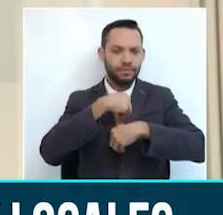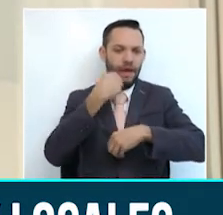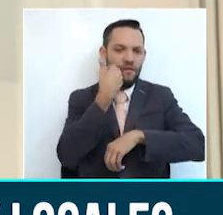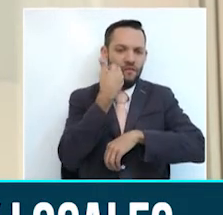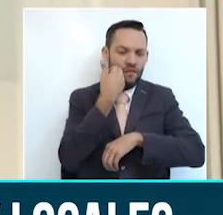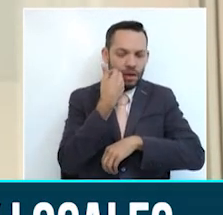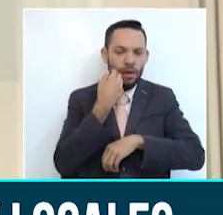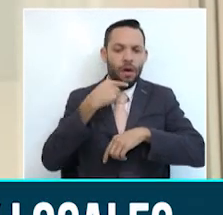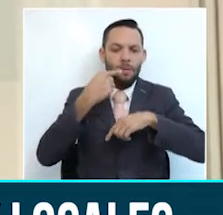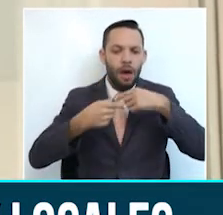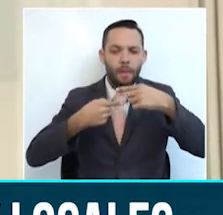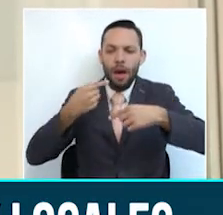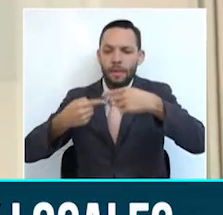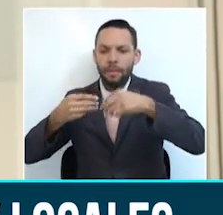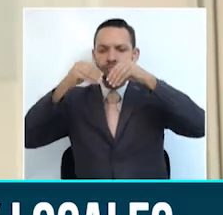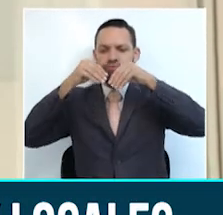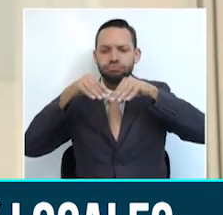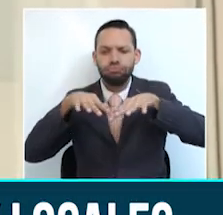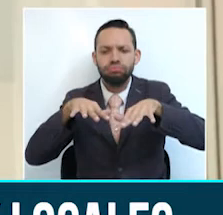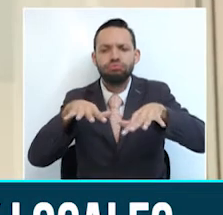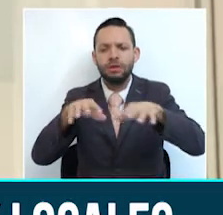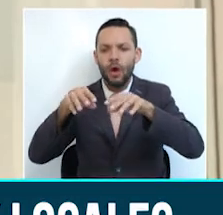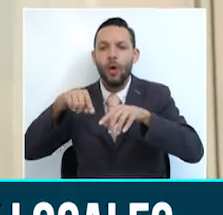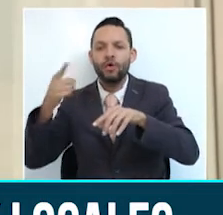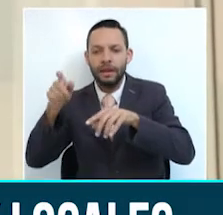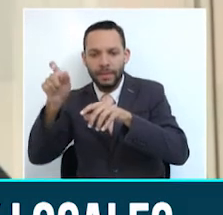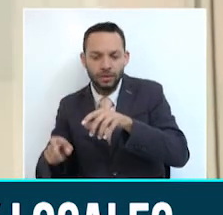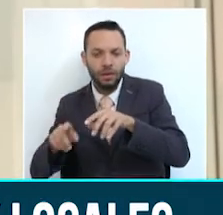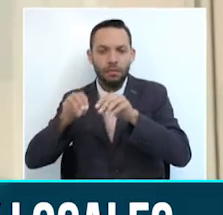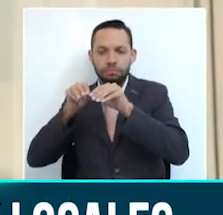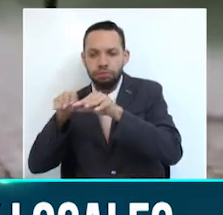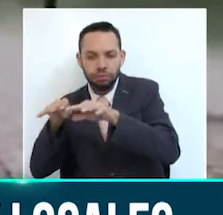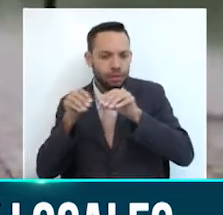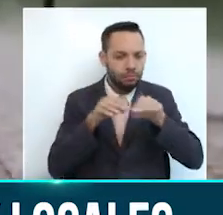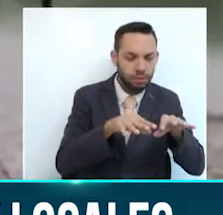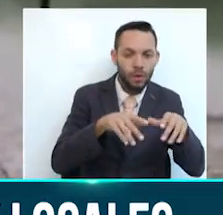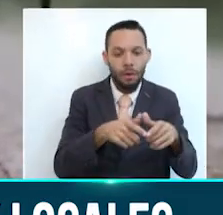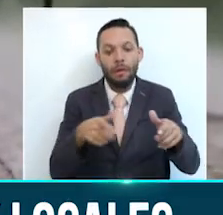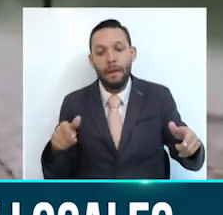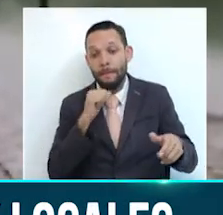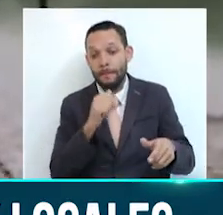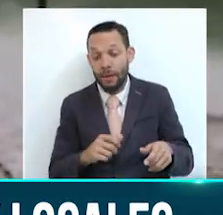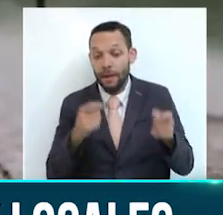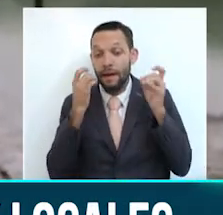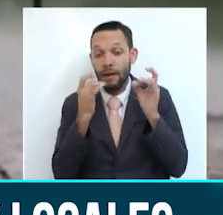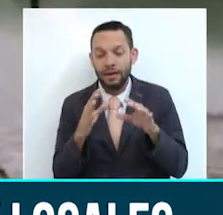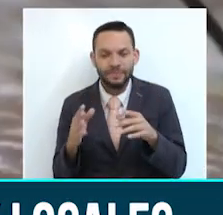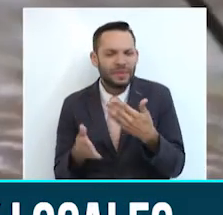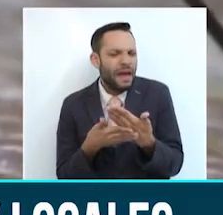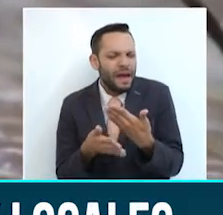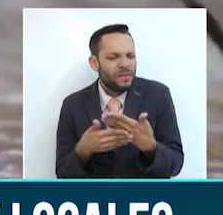y va pasando el virus a las demás personas y por ende pues tenemos un brote por dengue. Bueno, los síntomas como tal,